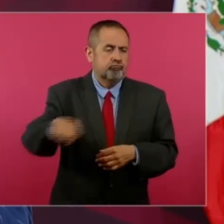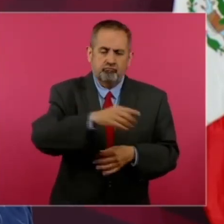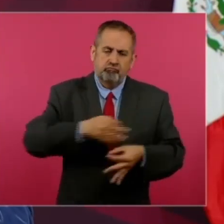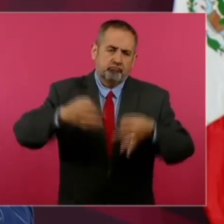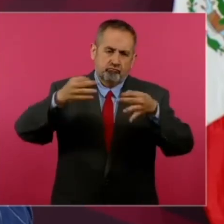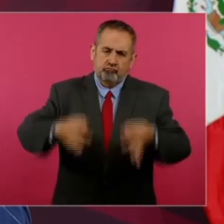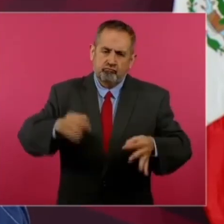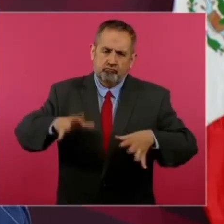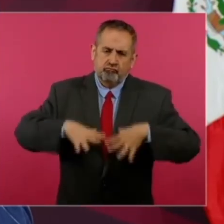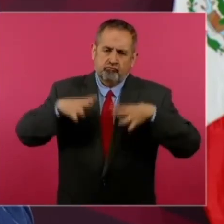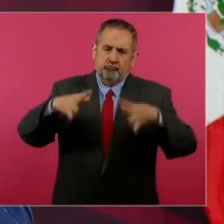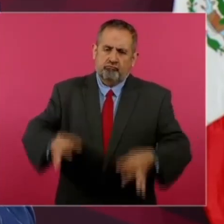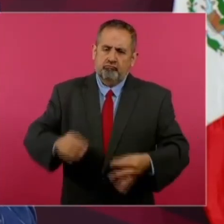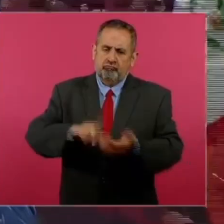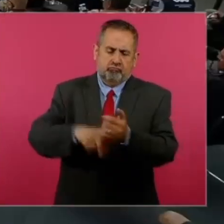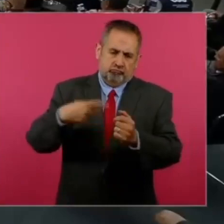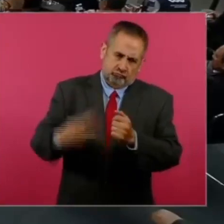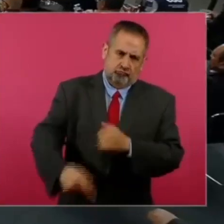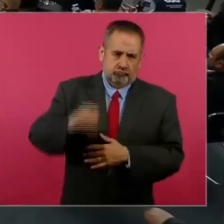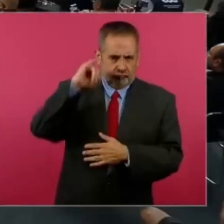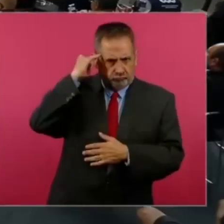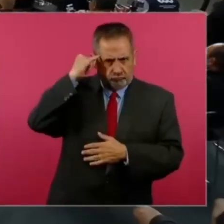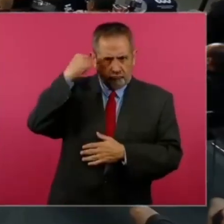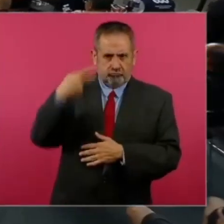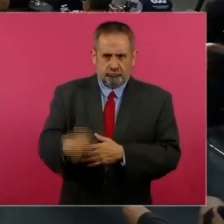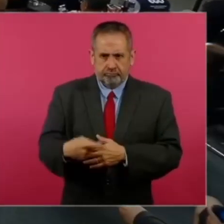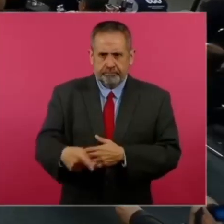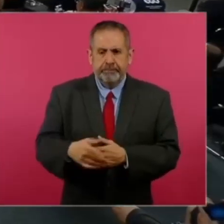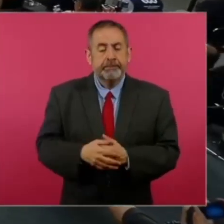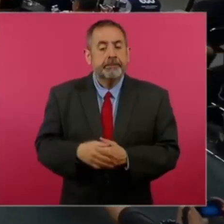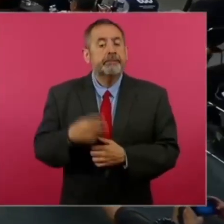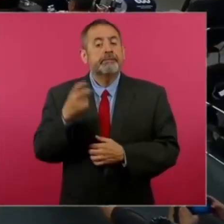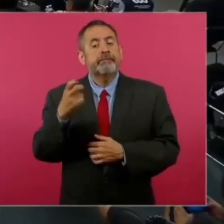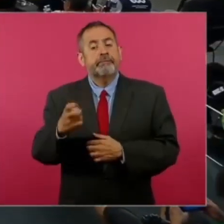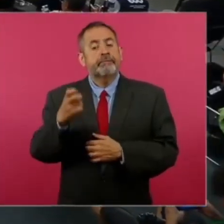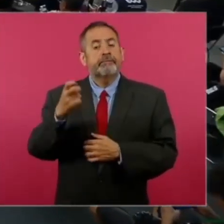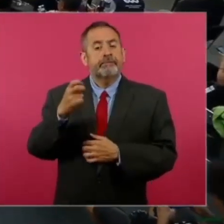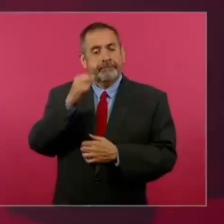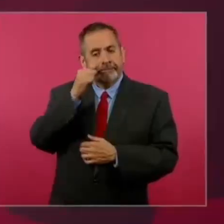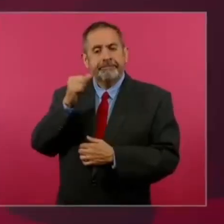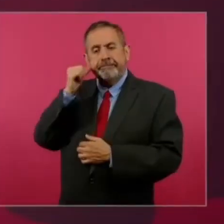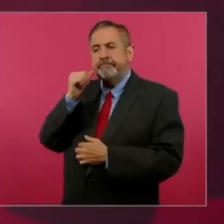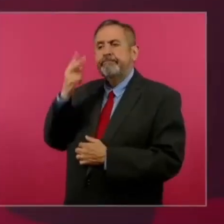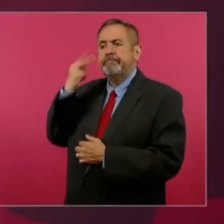en todo el país. Eso fue lo de la gira de ayer en Sonora.